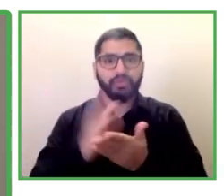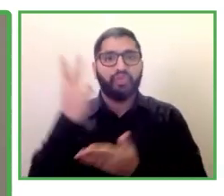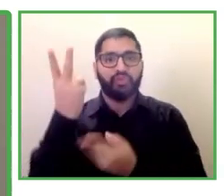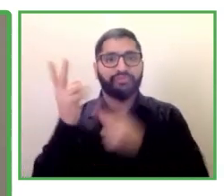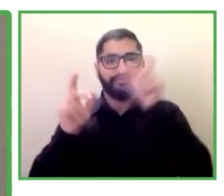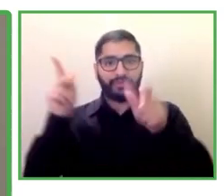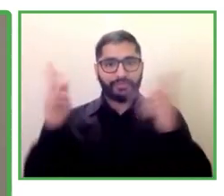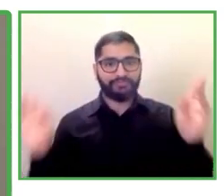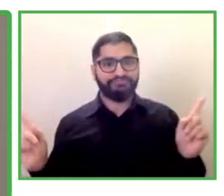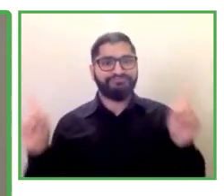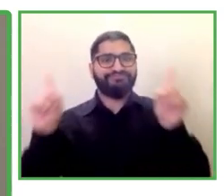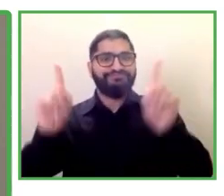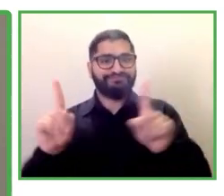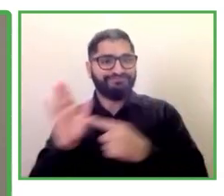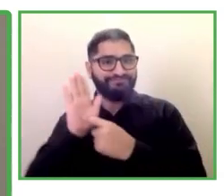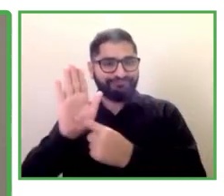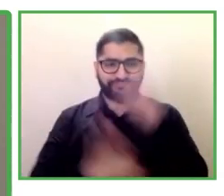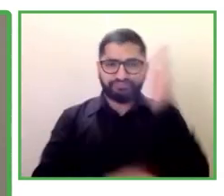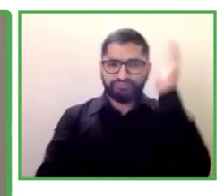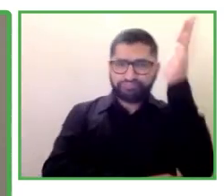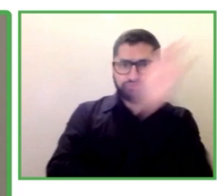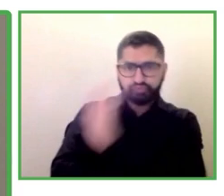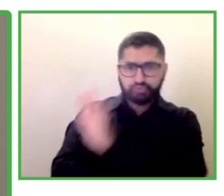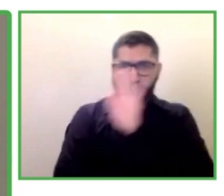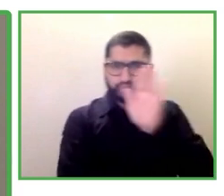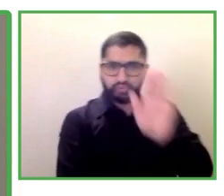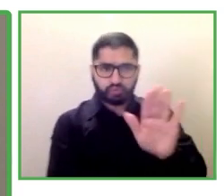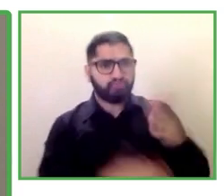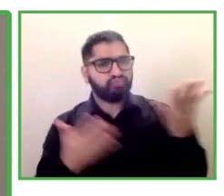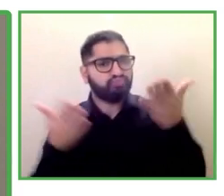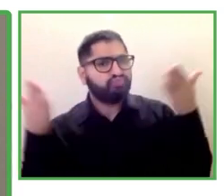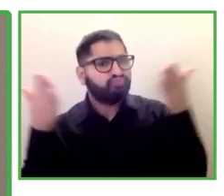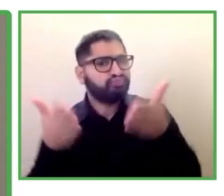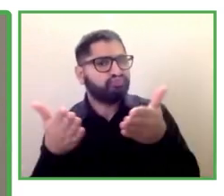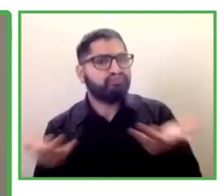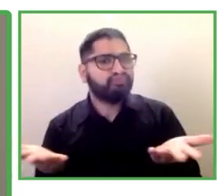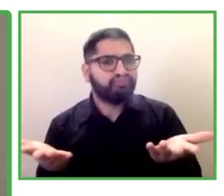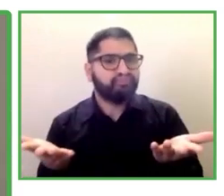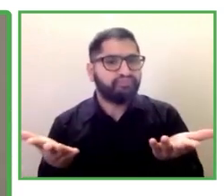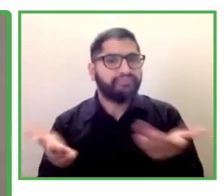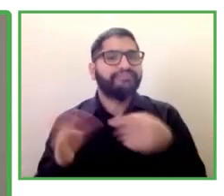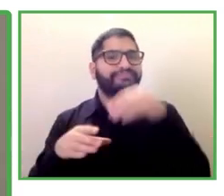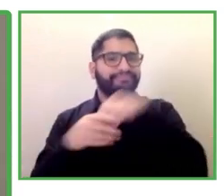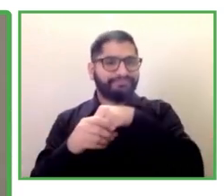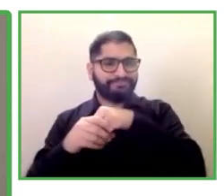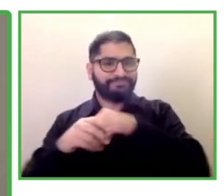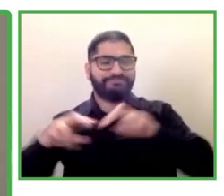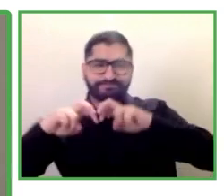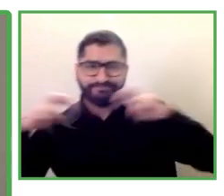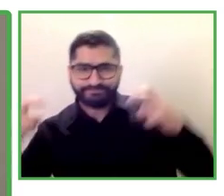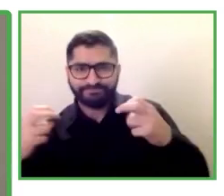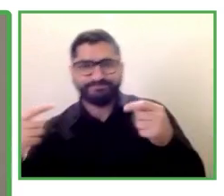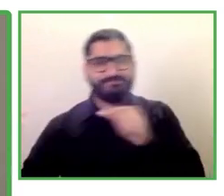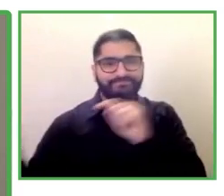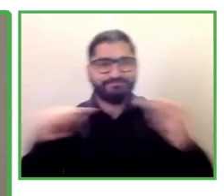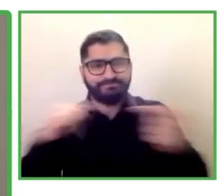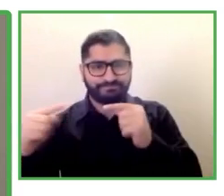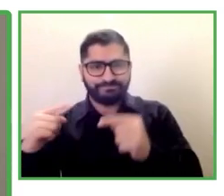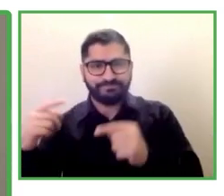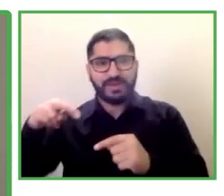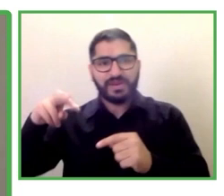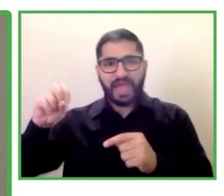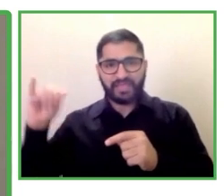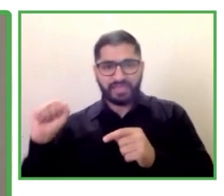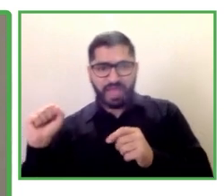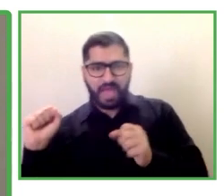en la siguiente parte de esta sesión Nadia Mossburg y Katia Albanese Nadia